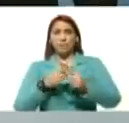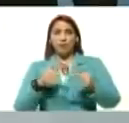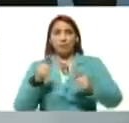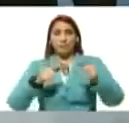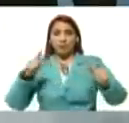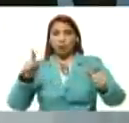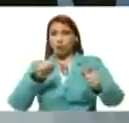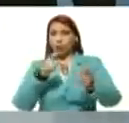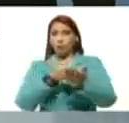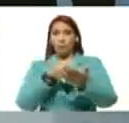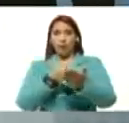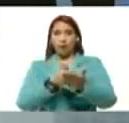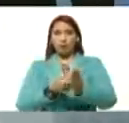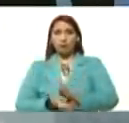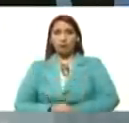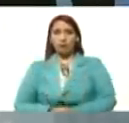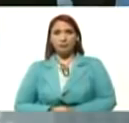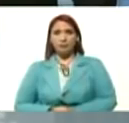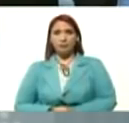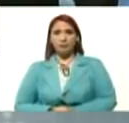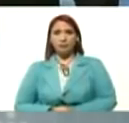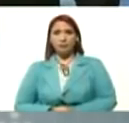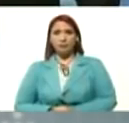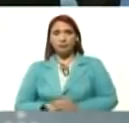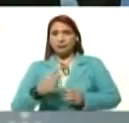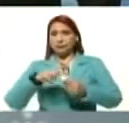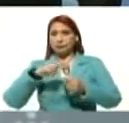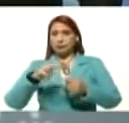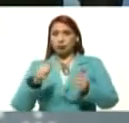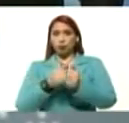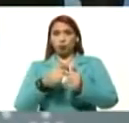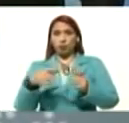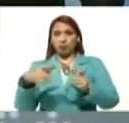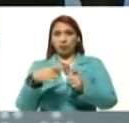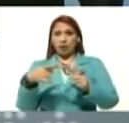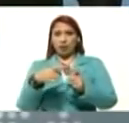la gente no pague, a nivel digital, con su tarjeta,